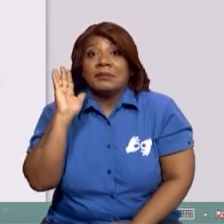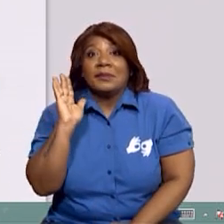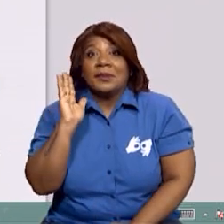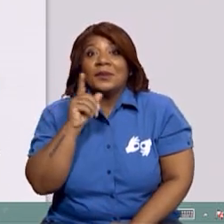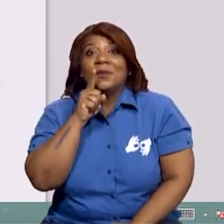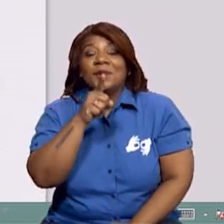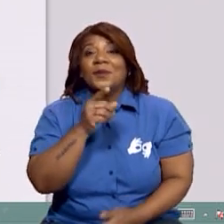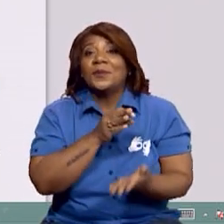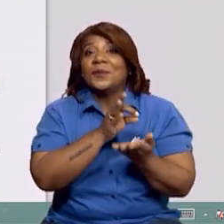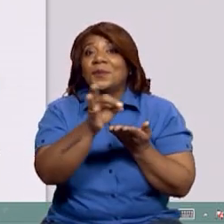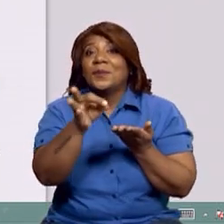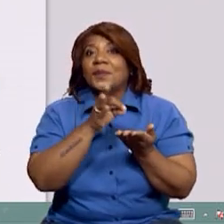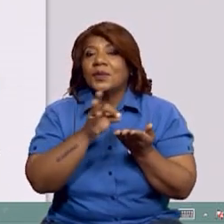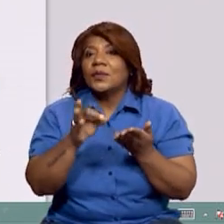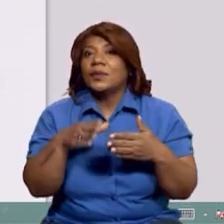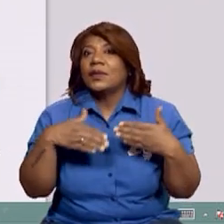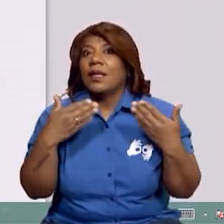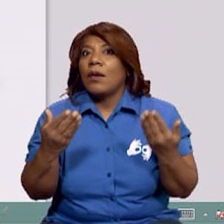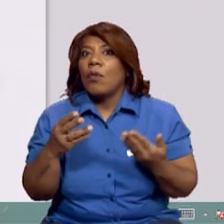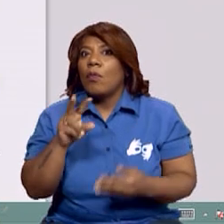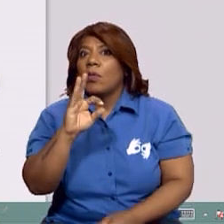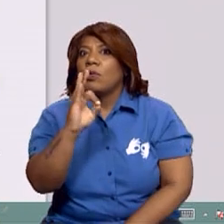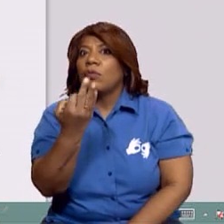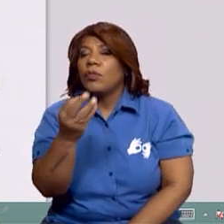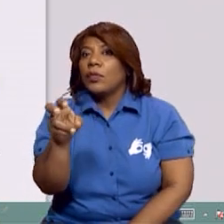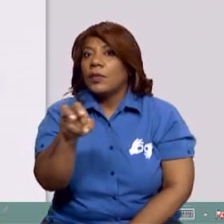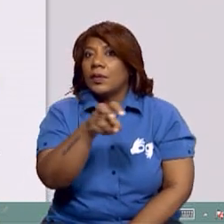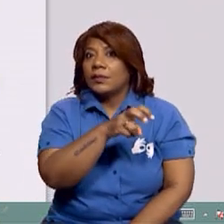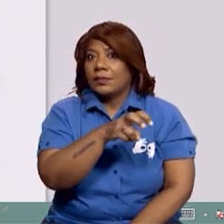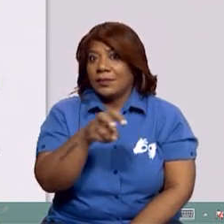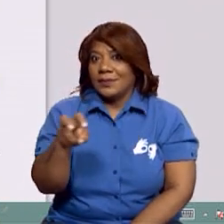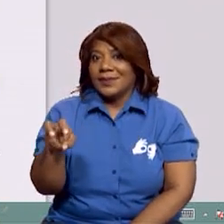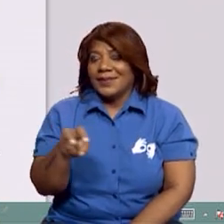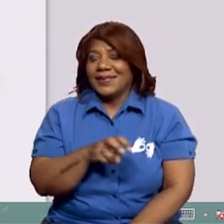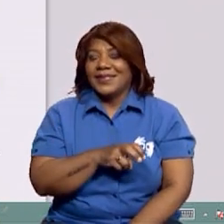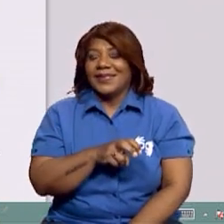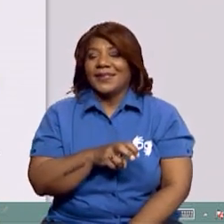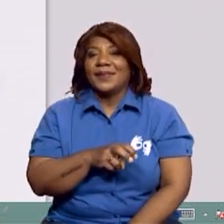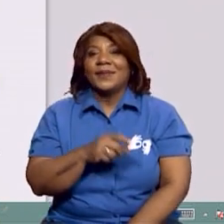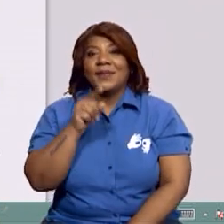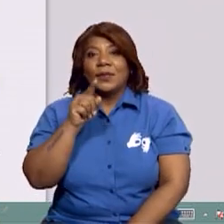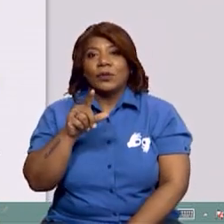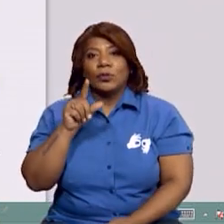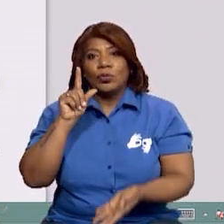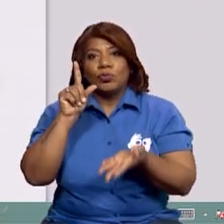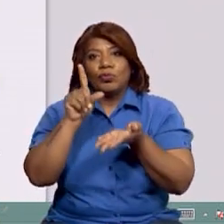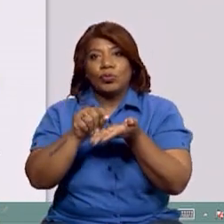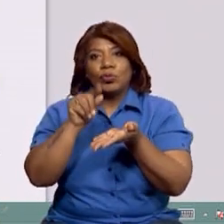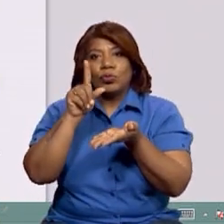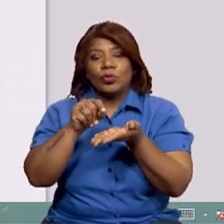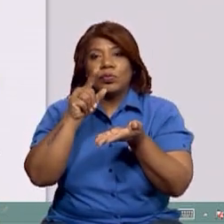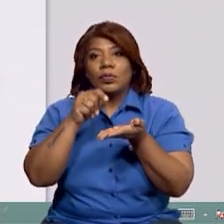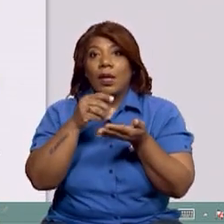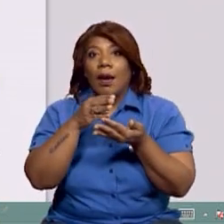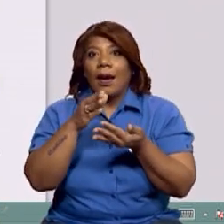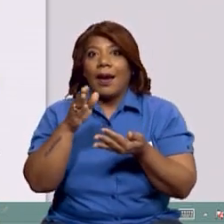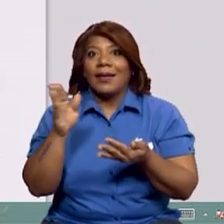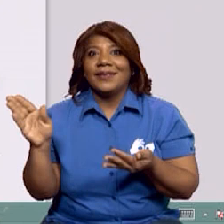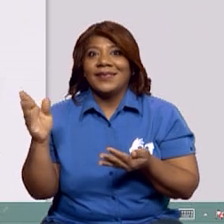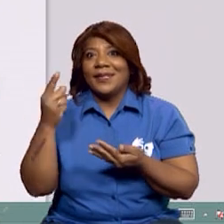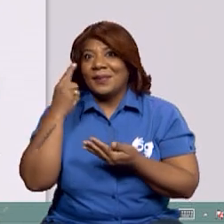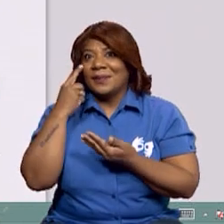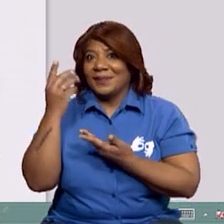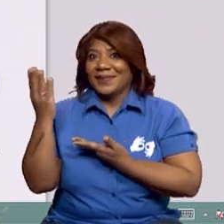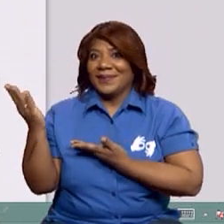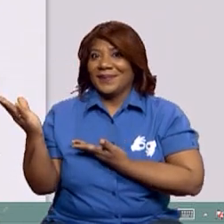Muy bien. Ok, en esta actividad, cuando ya podamos abrir este link, vamos a ver esta página que está aquí.